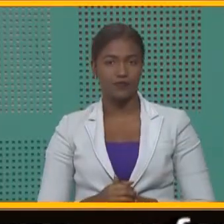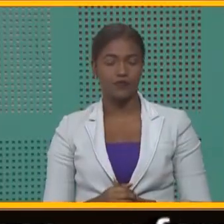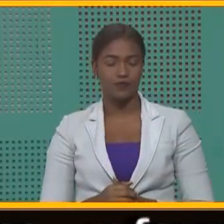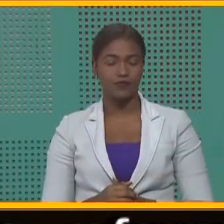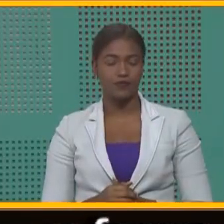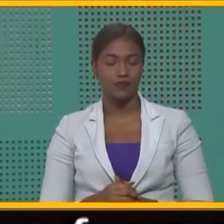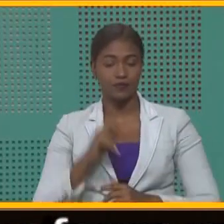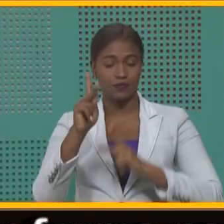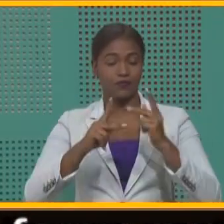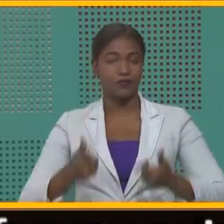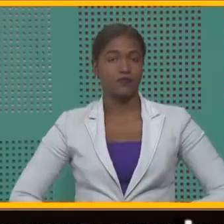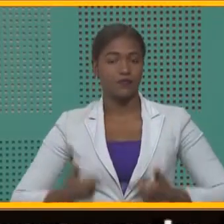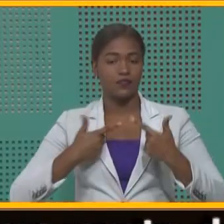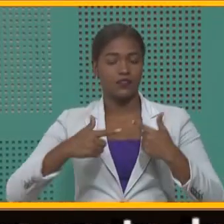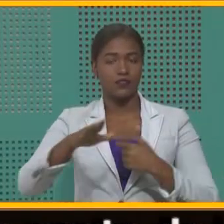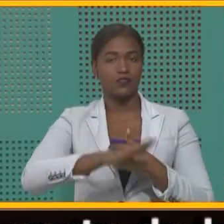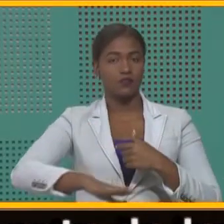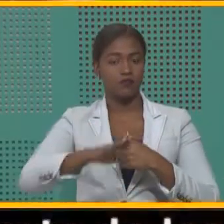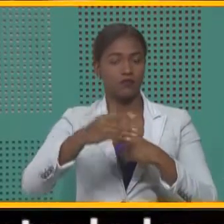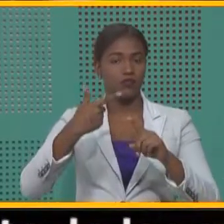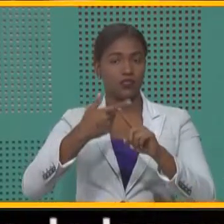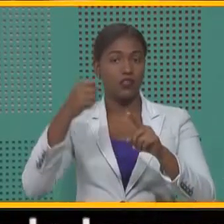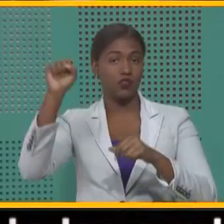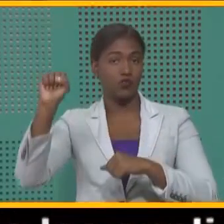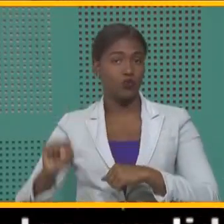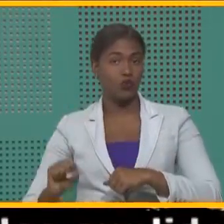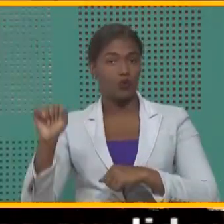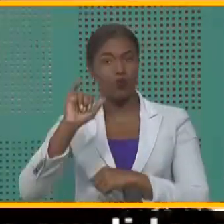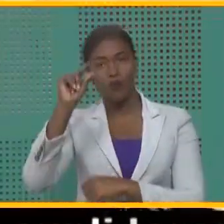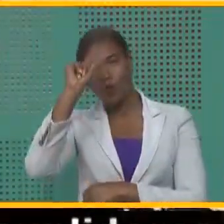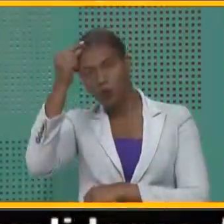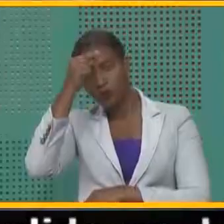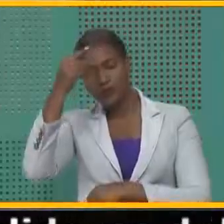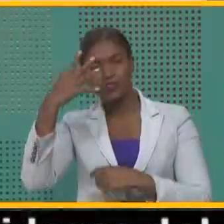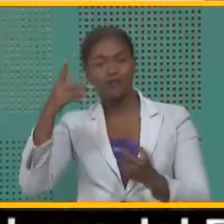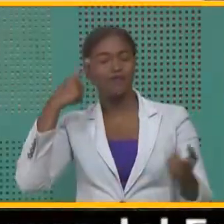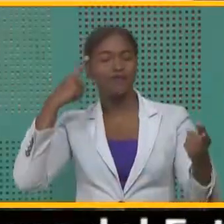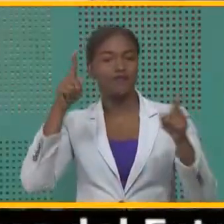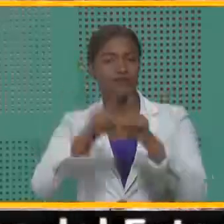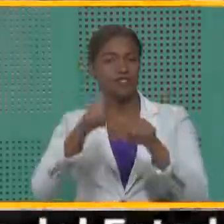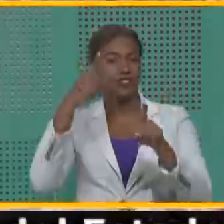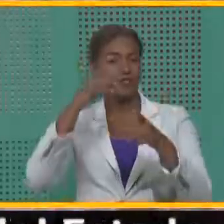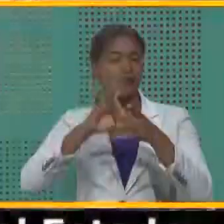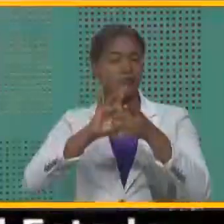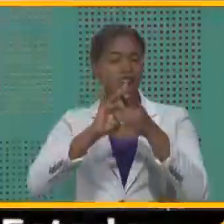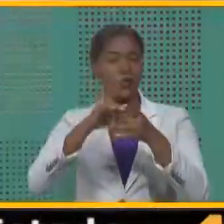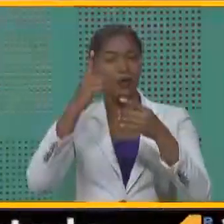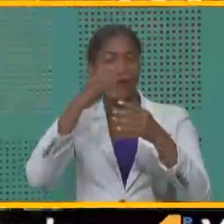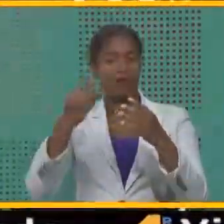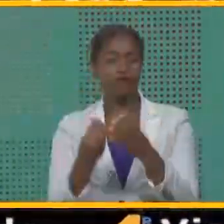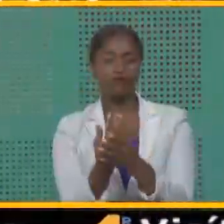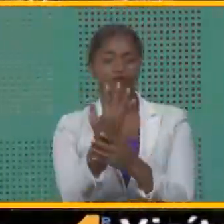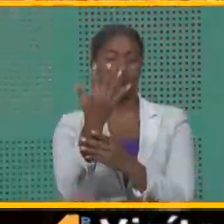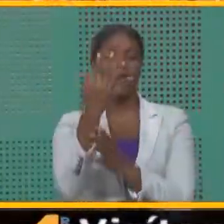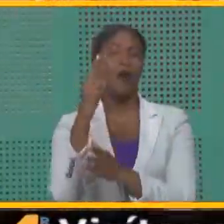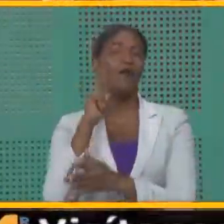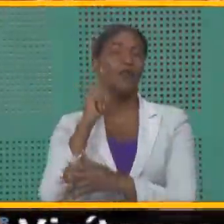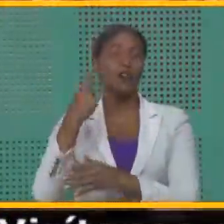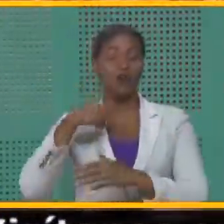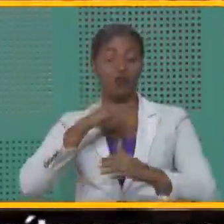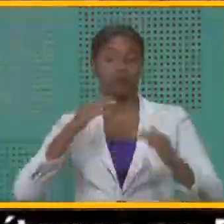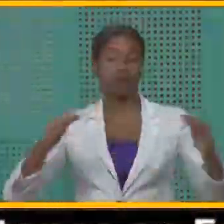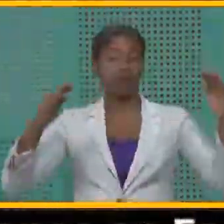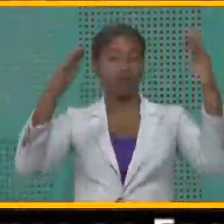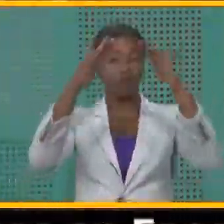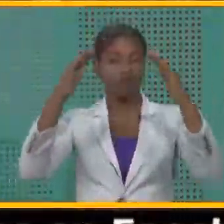Los habitantes de las cuencas hidrográficas del sur y el gobierno se han unido para reverdecer nuestras lomas a través de